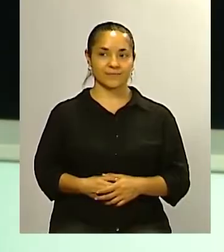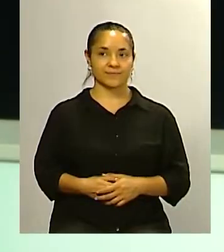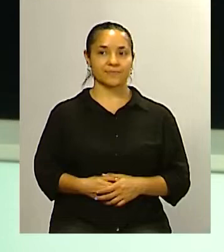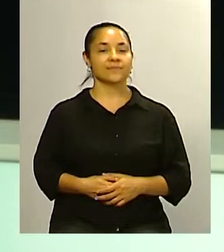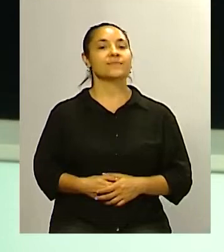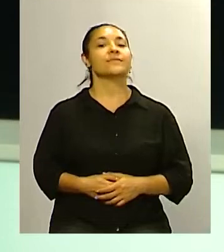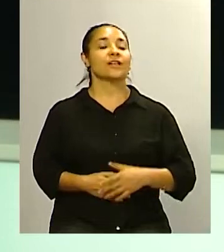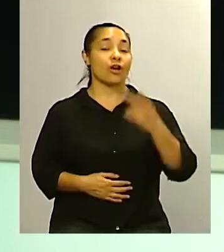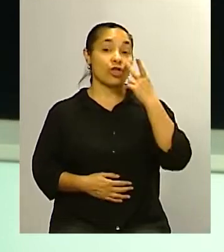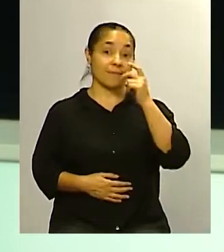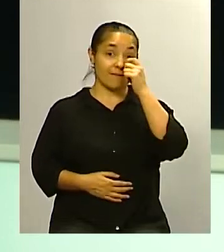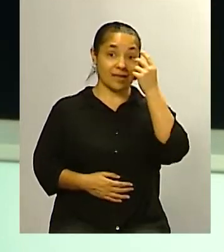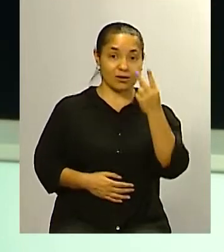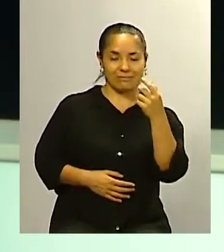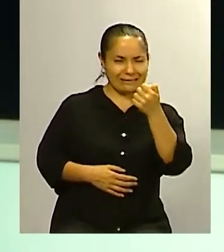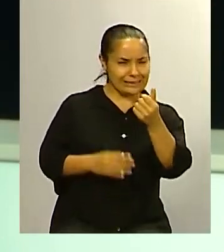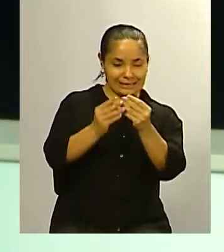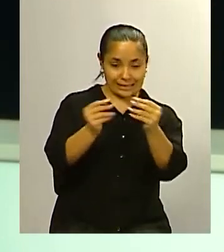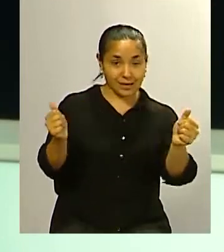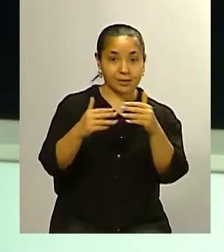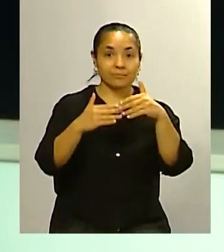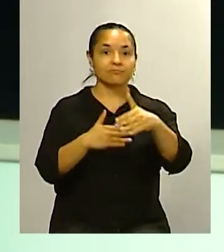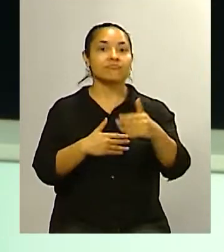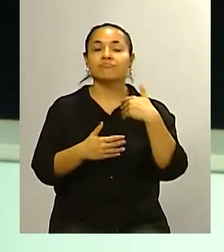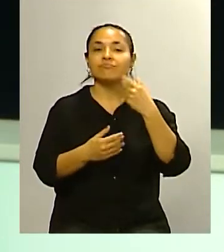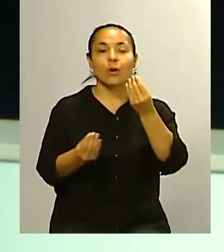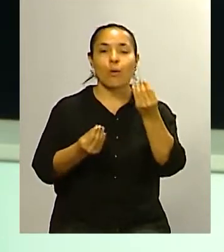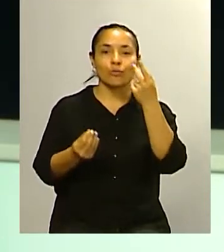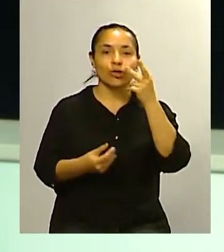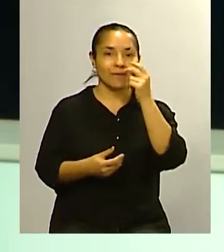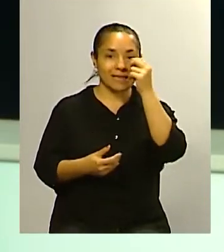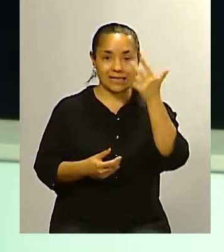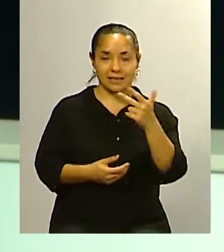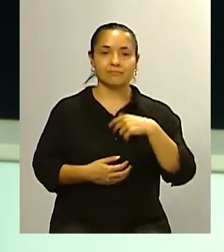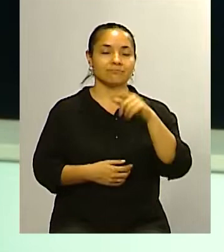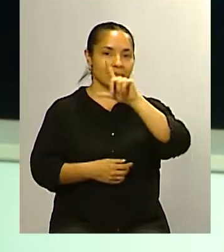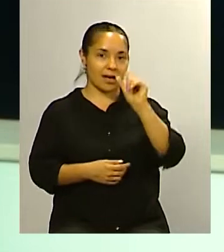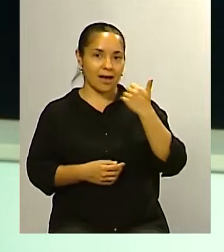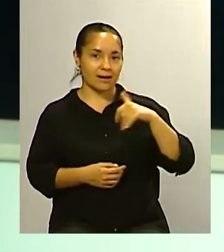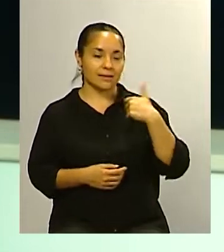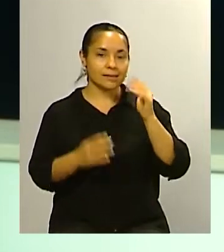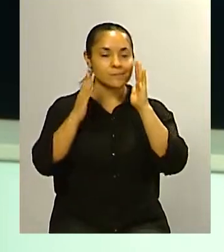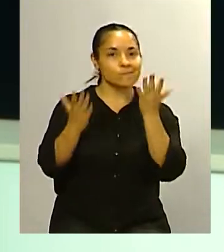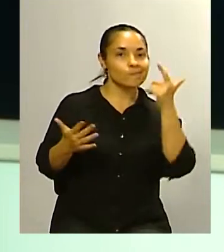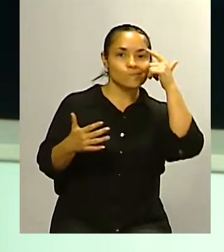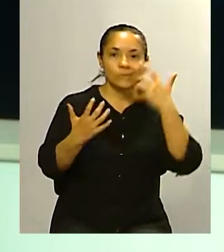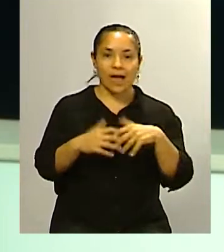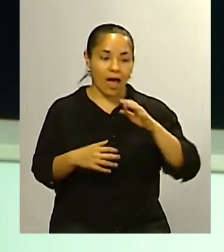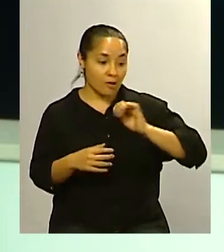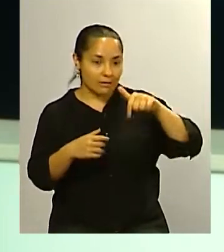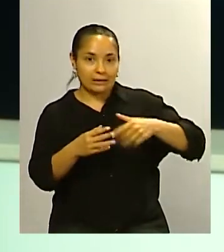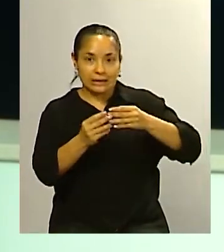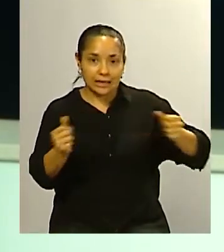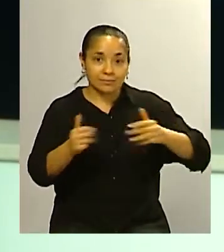termina este 2022 y todos estamos pensando en el 2023 la mayoría de los argentinos pensando en que se termine este año para